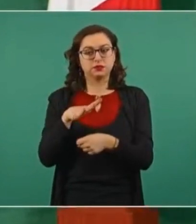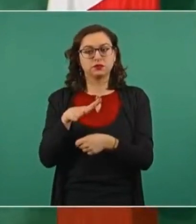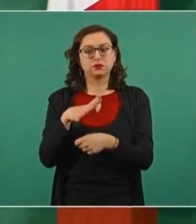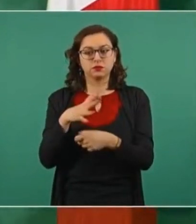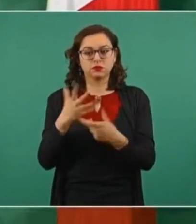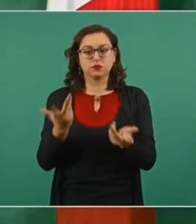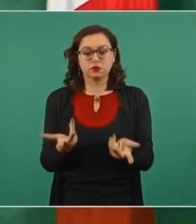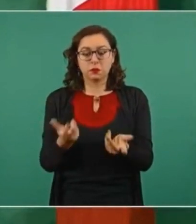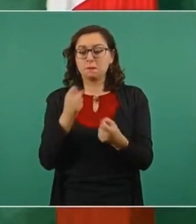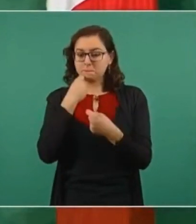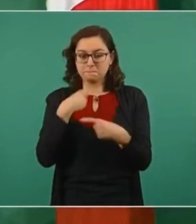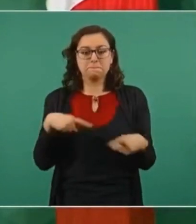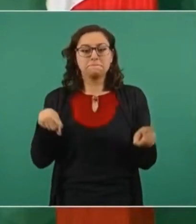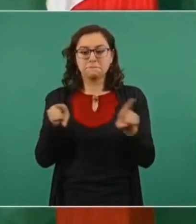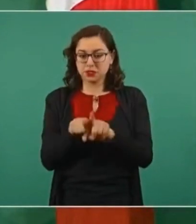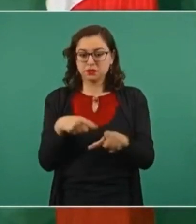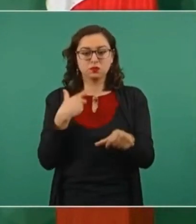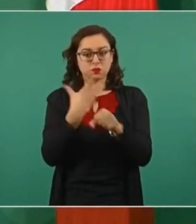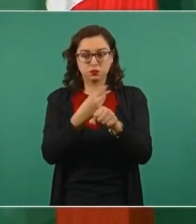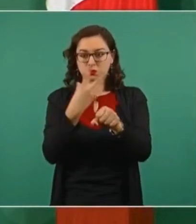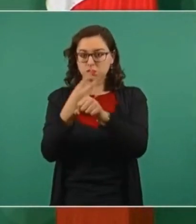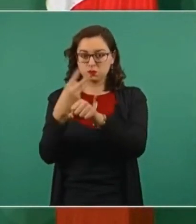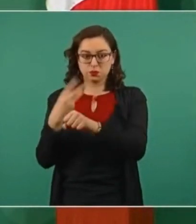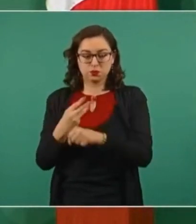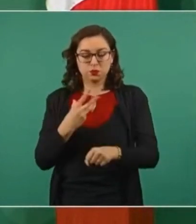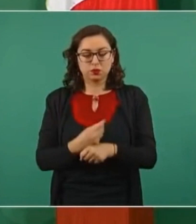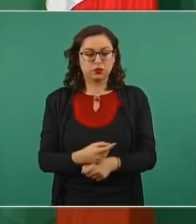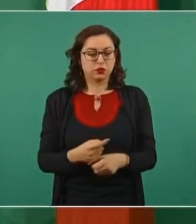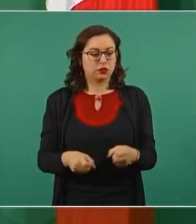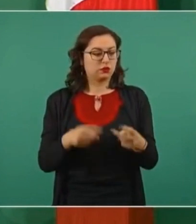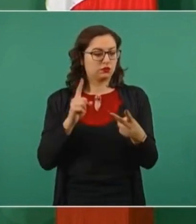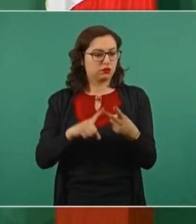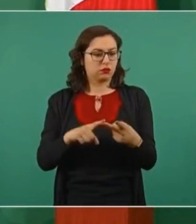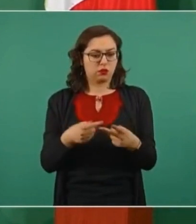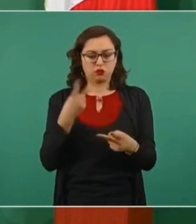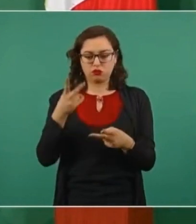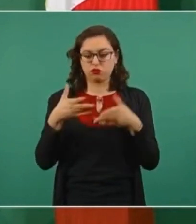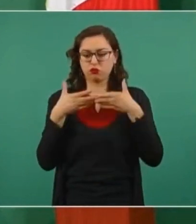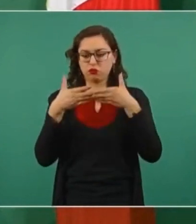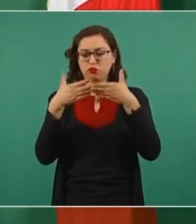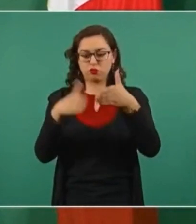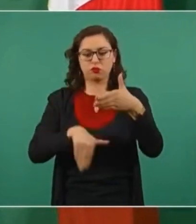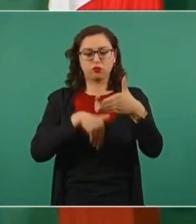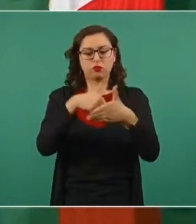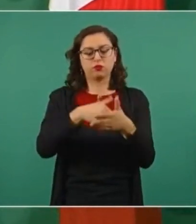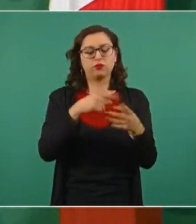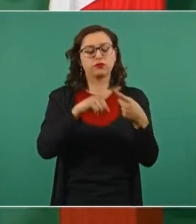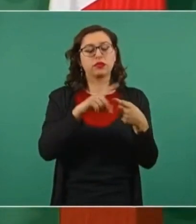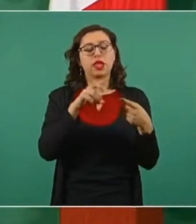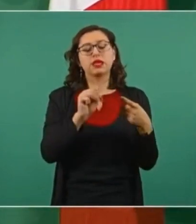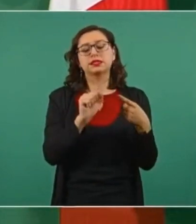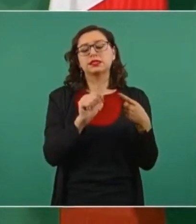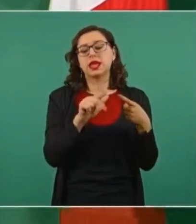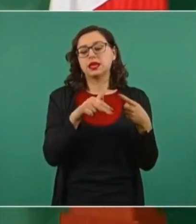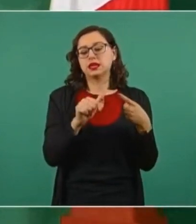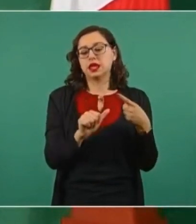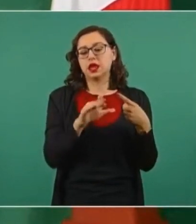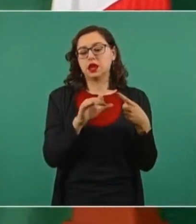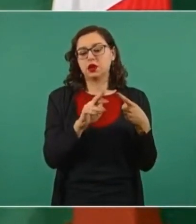modernización de las vías del ferrocarril, con los dos puertos, Salina Cruz, Coatzacoalcos.